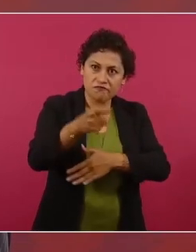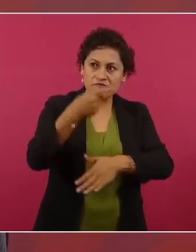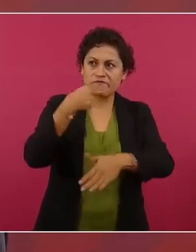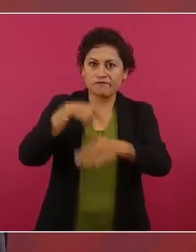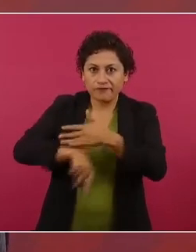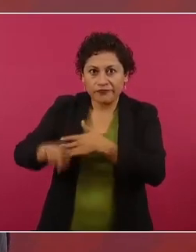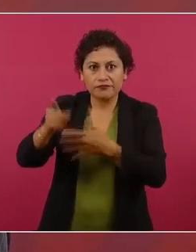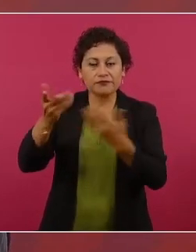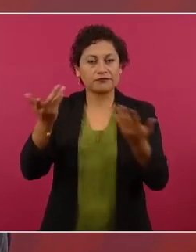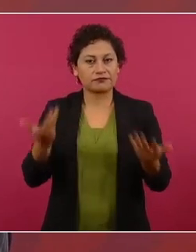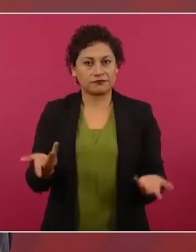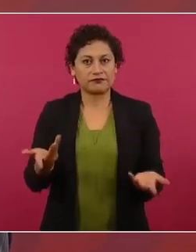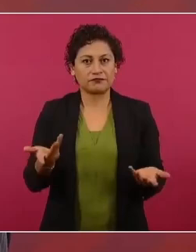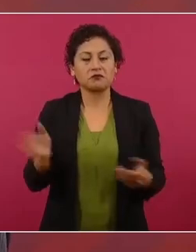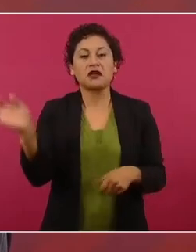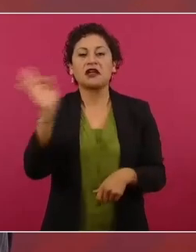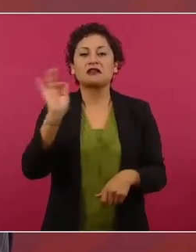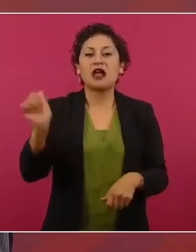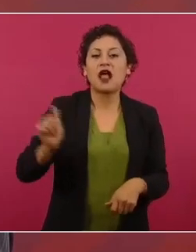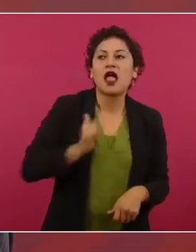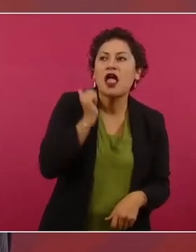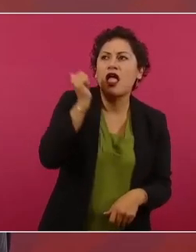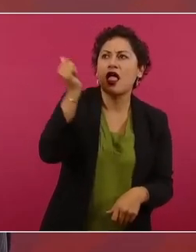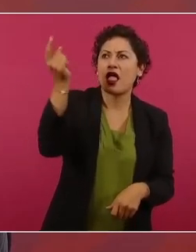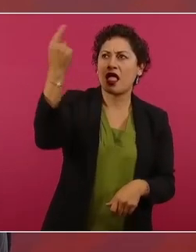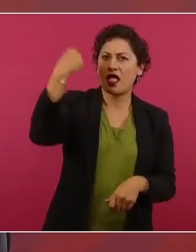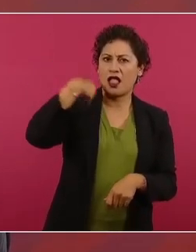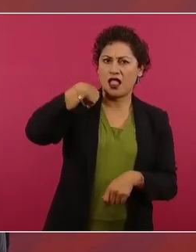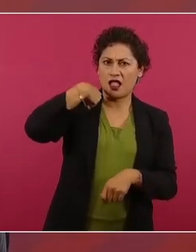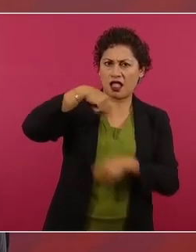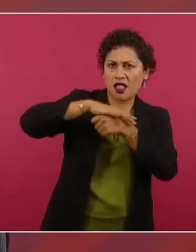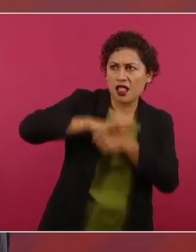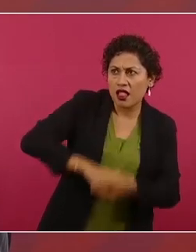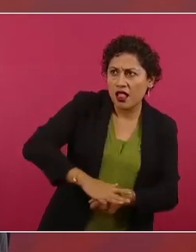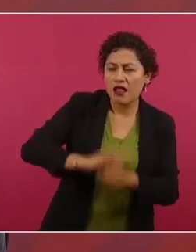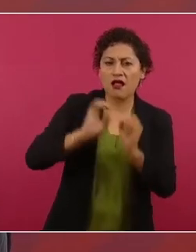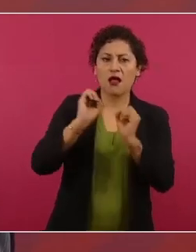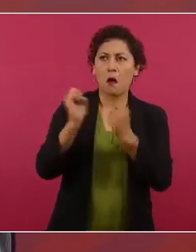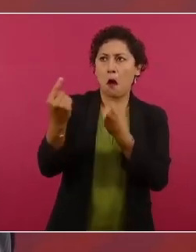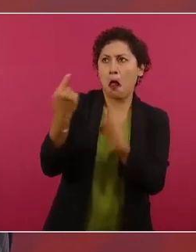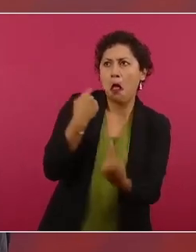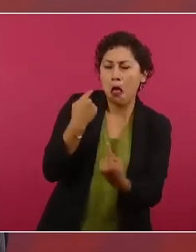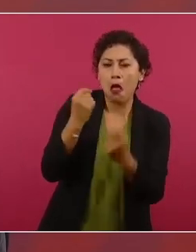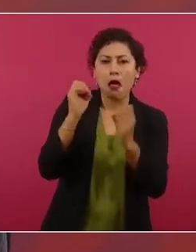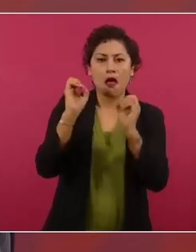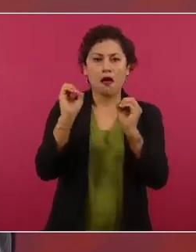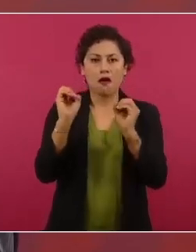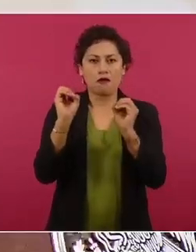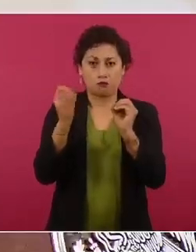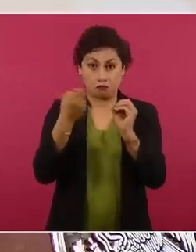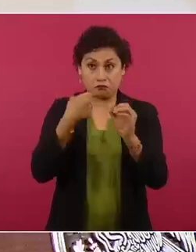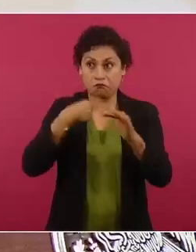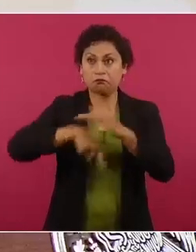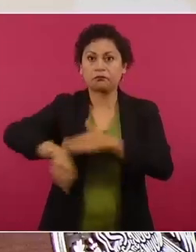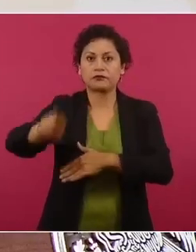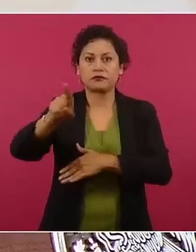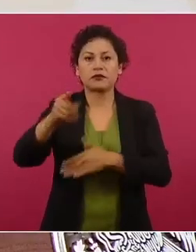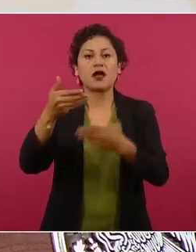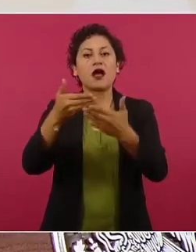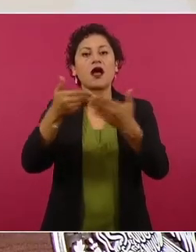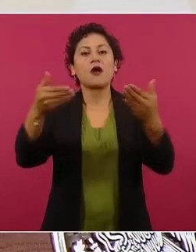cualquier abuso de autoridad y la vida pública es cada vez más pública.